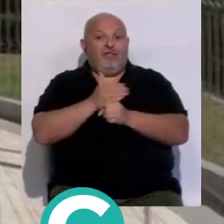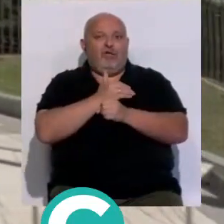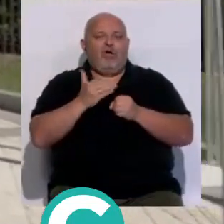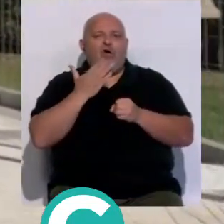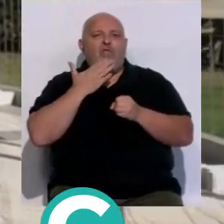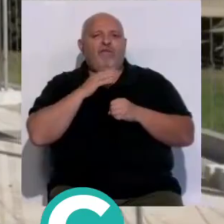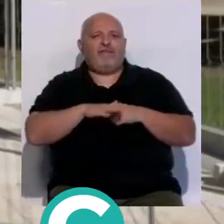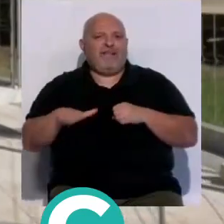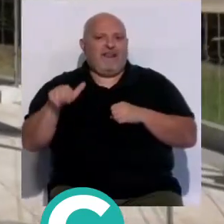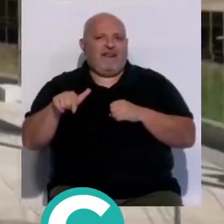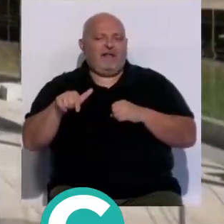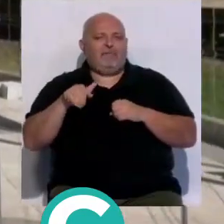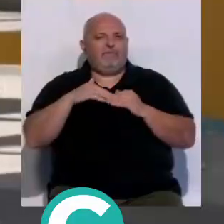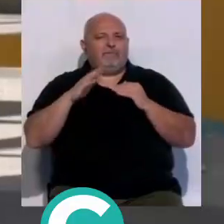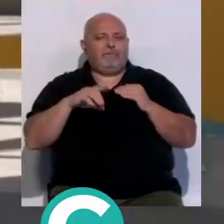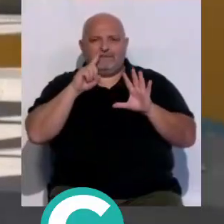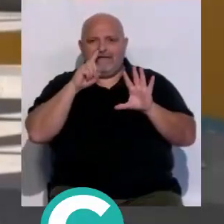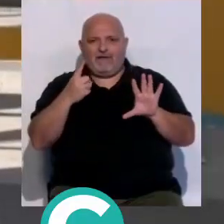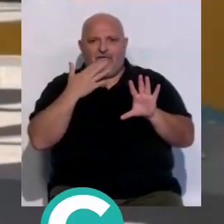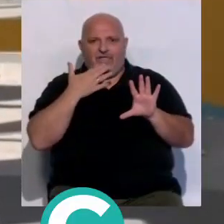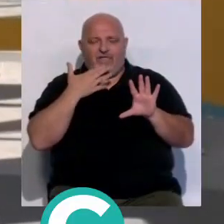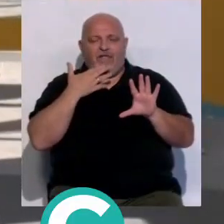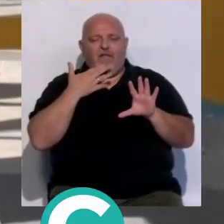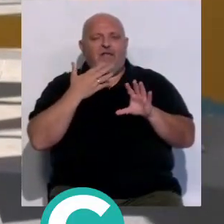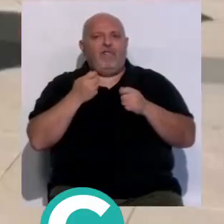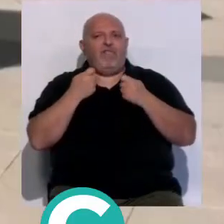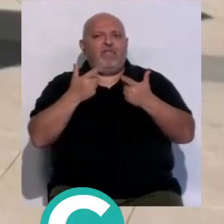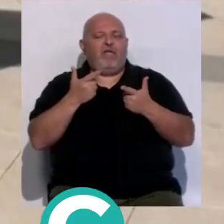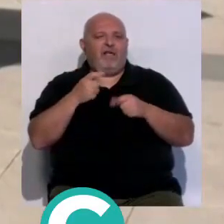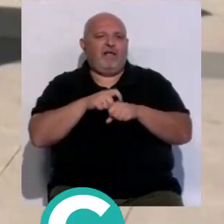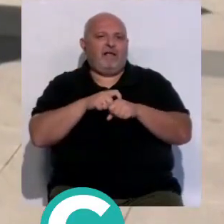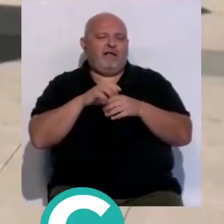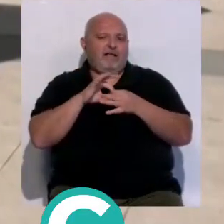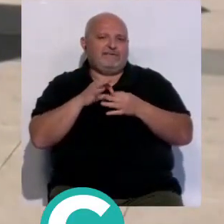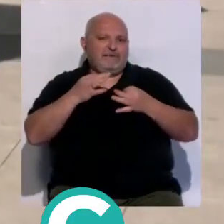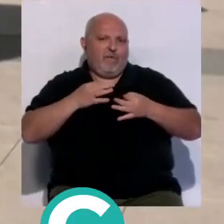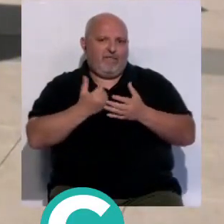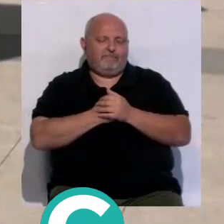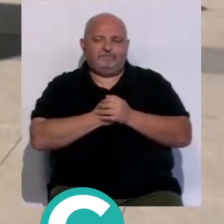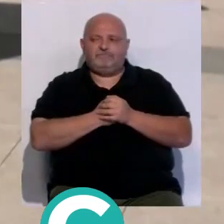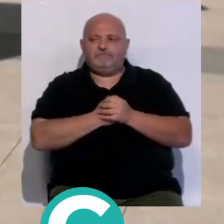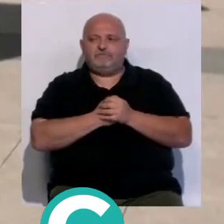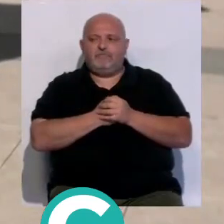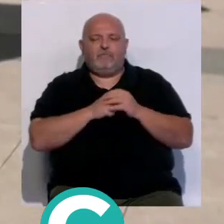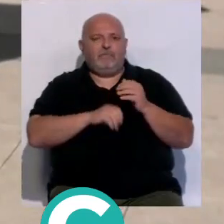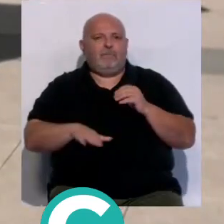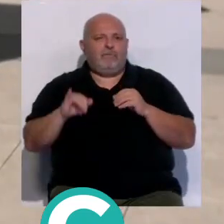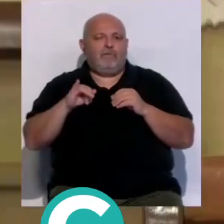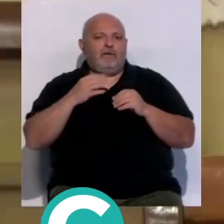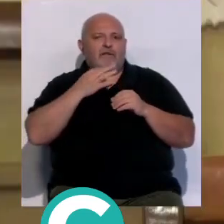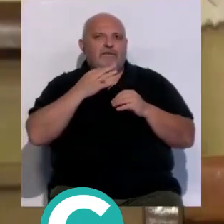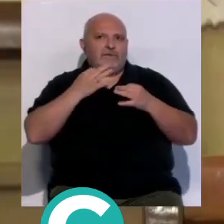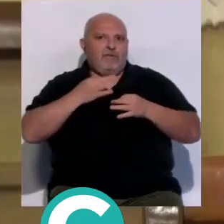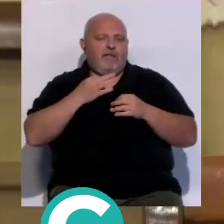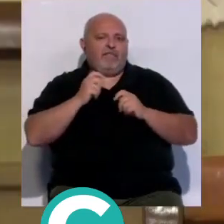ocio infantil destinada a menores hasta los seis años de ahí el refuerzo en las garantías de seguridad pues con los más pequeñitos la seguridad